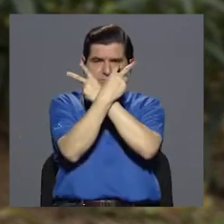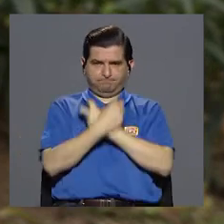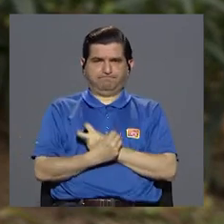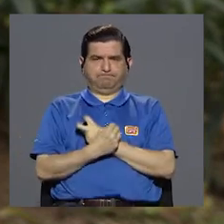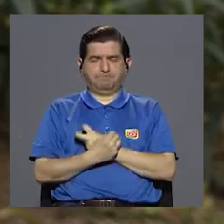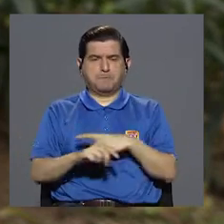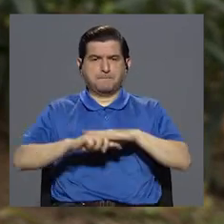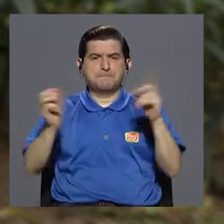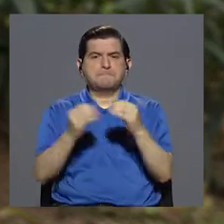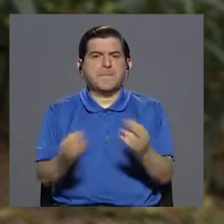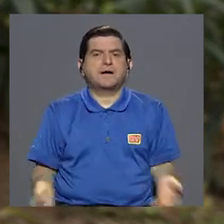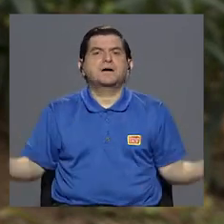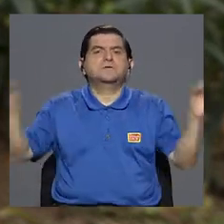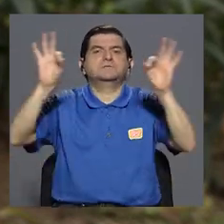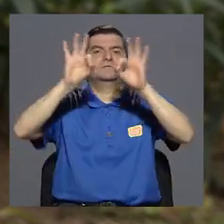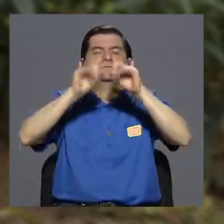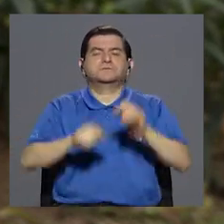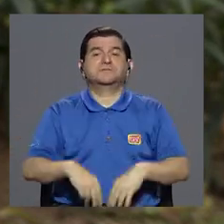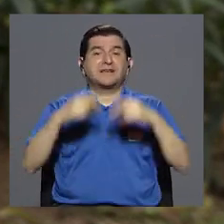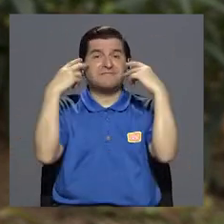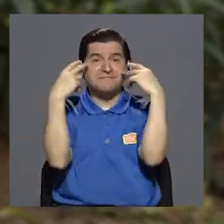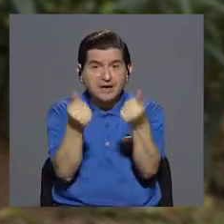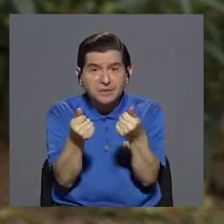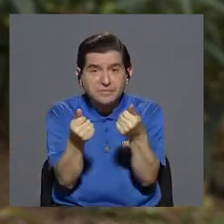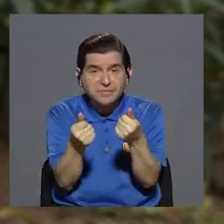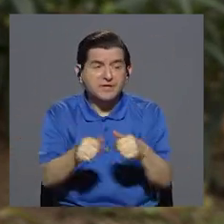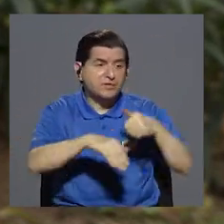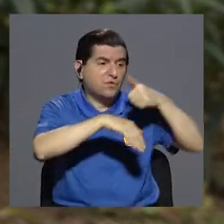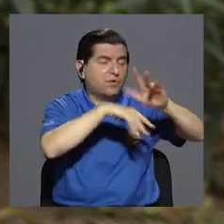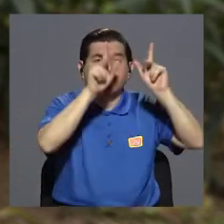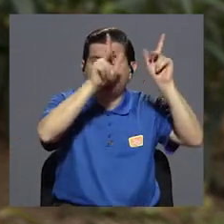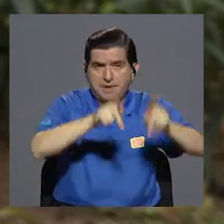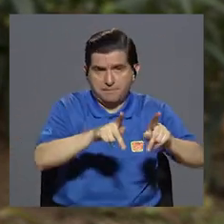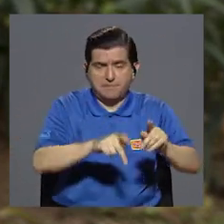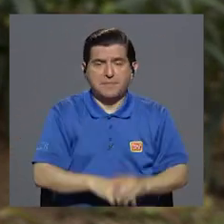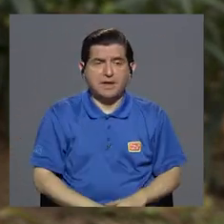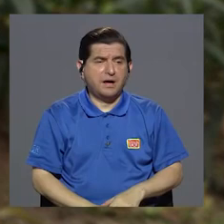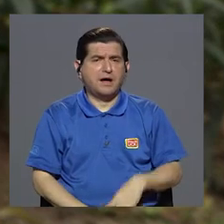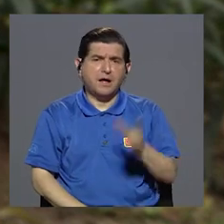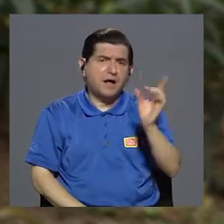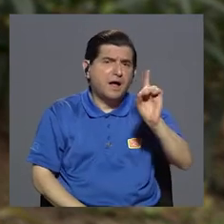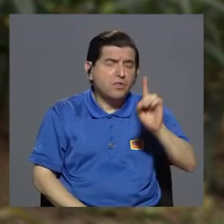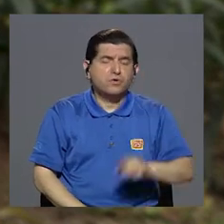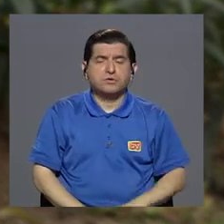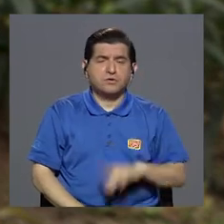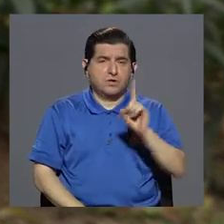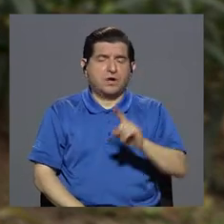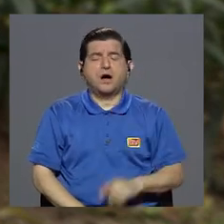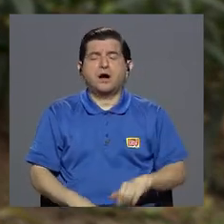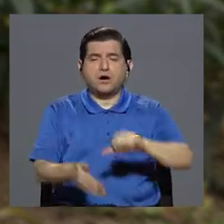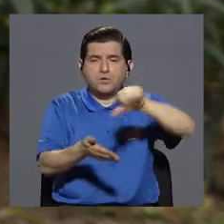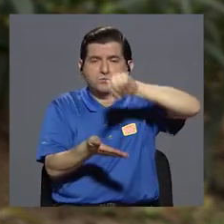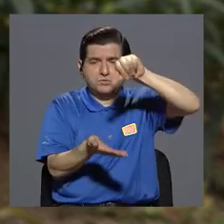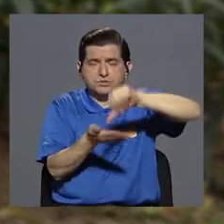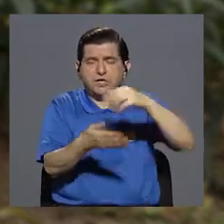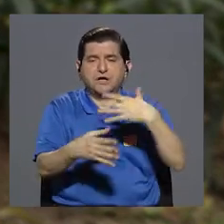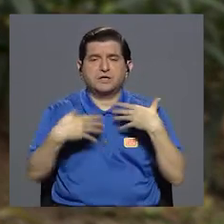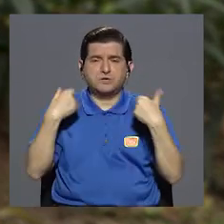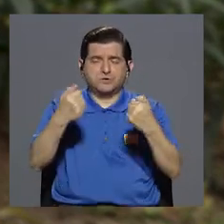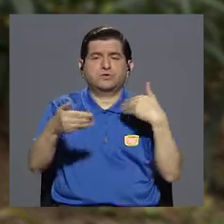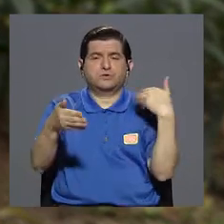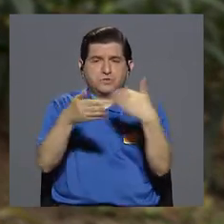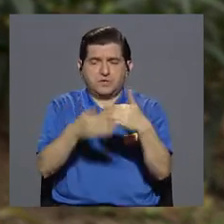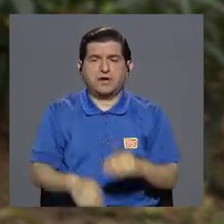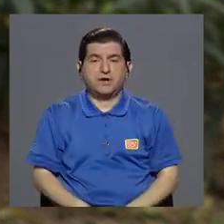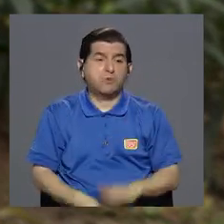más importante que eso es rápidamente trasladar a la persona al centro de salud más cercano. Ese centro de salud